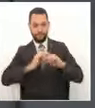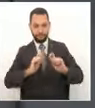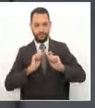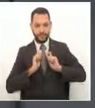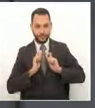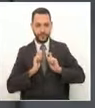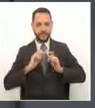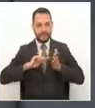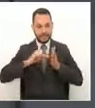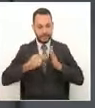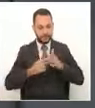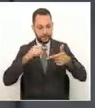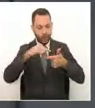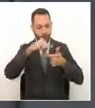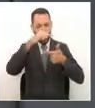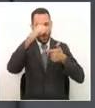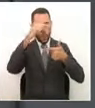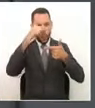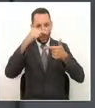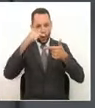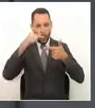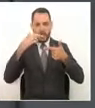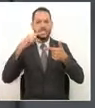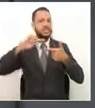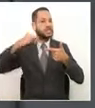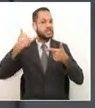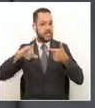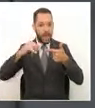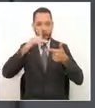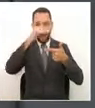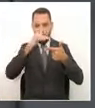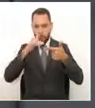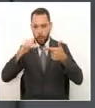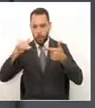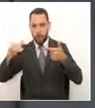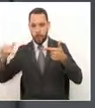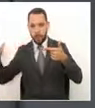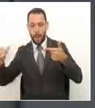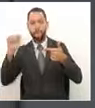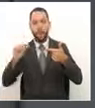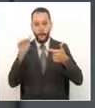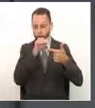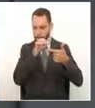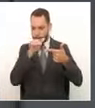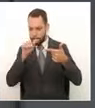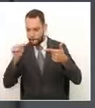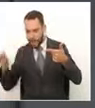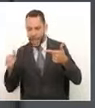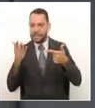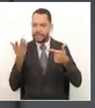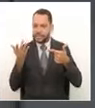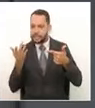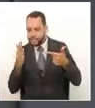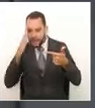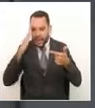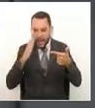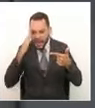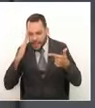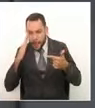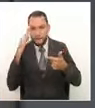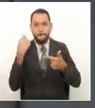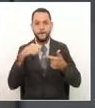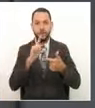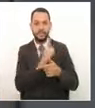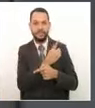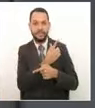como te dije, lo estábamos esperando para la preparación y para estar atentos a lo que va a pasar la próxima semana